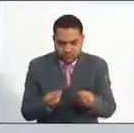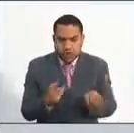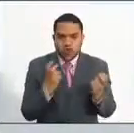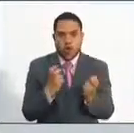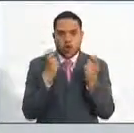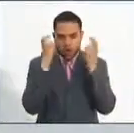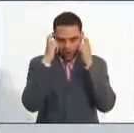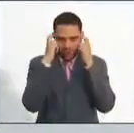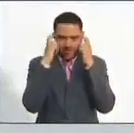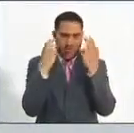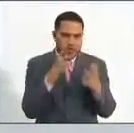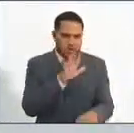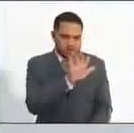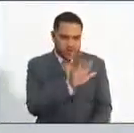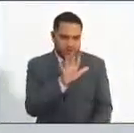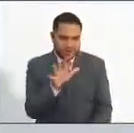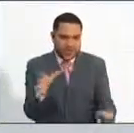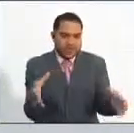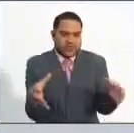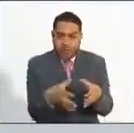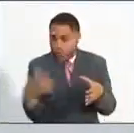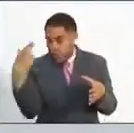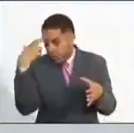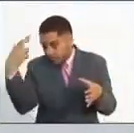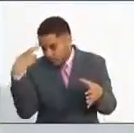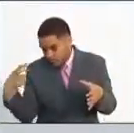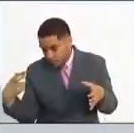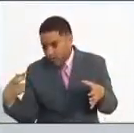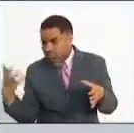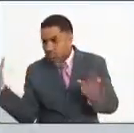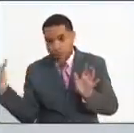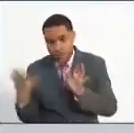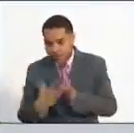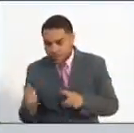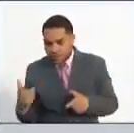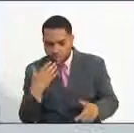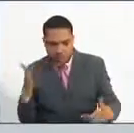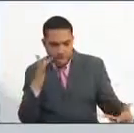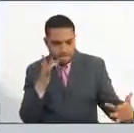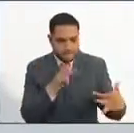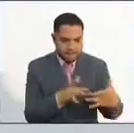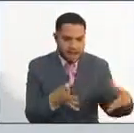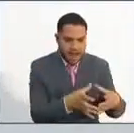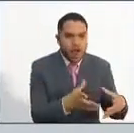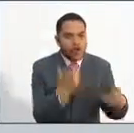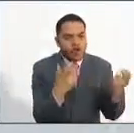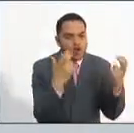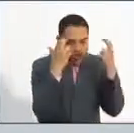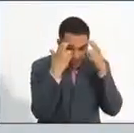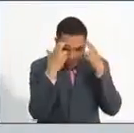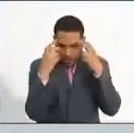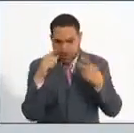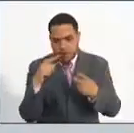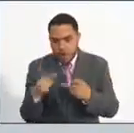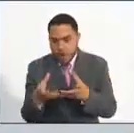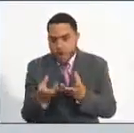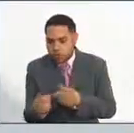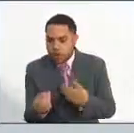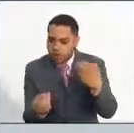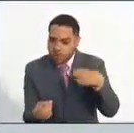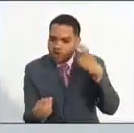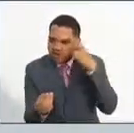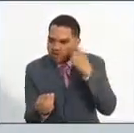unos 55 que agrupan esas aproximadamente 5 mil profesiones que existen en el país. Al